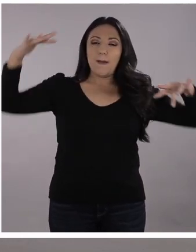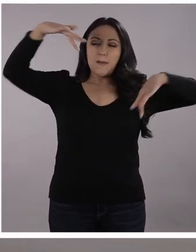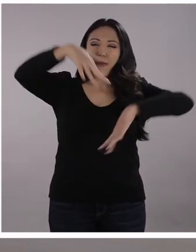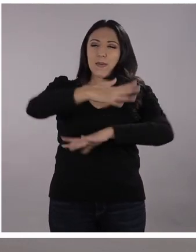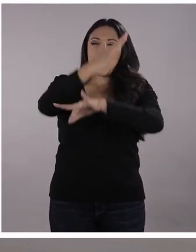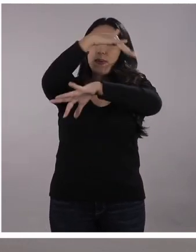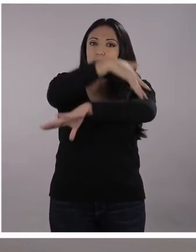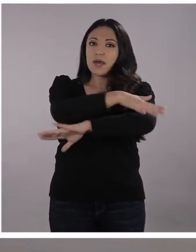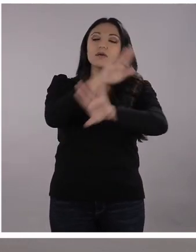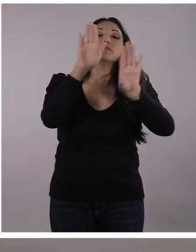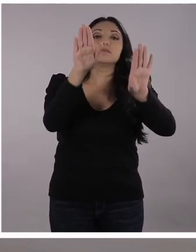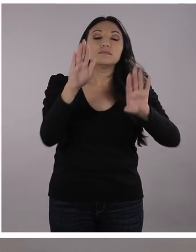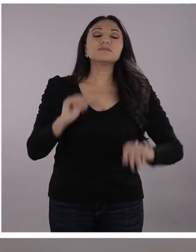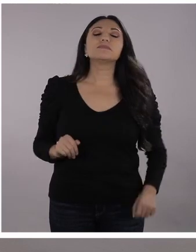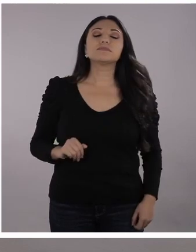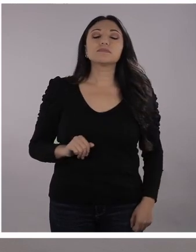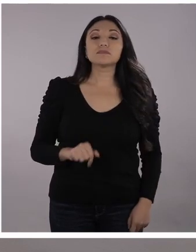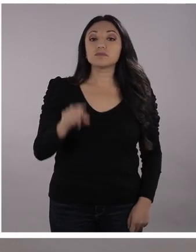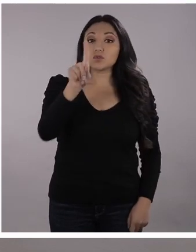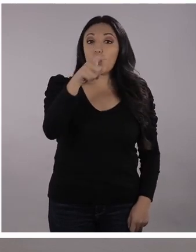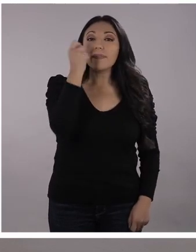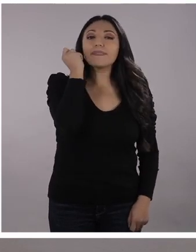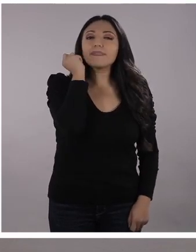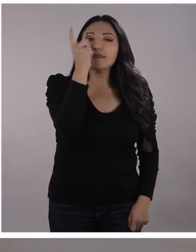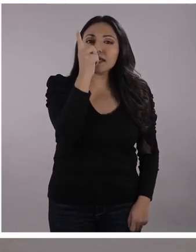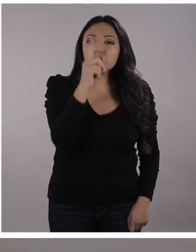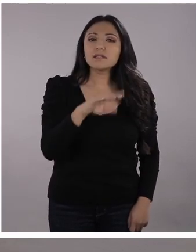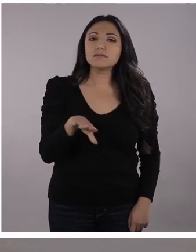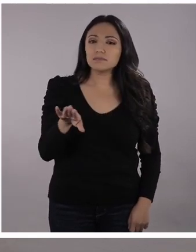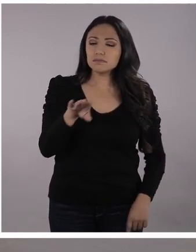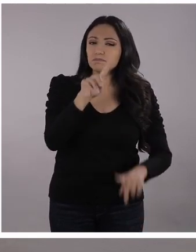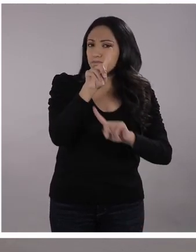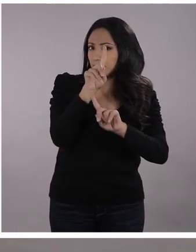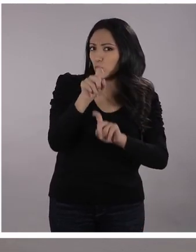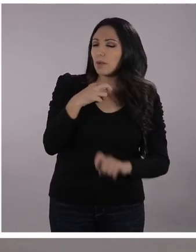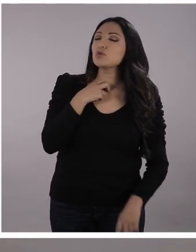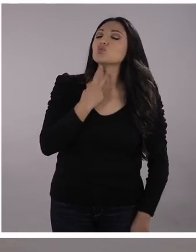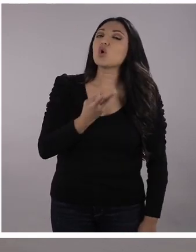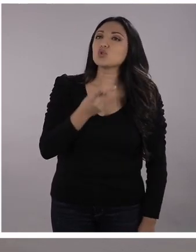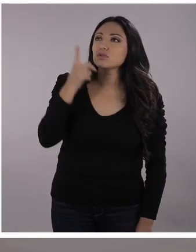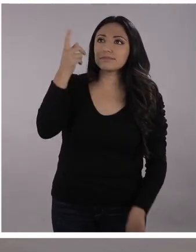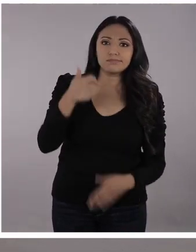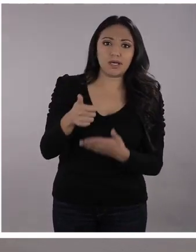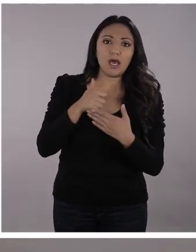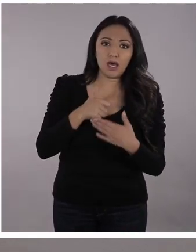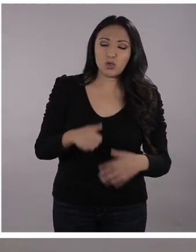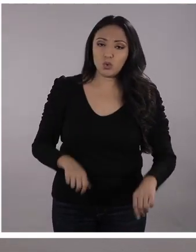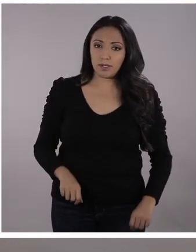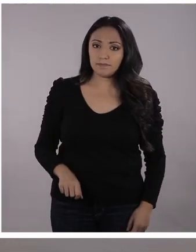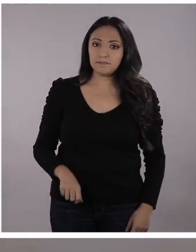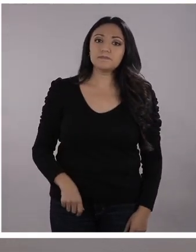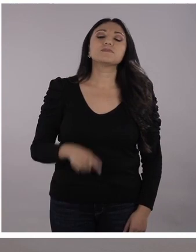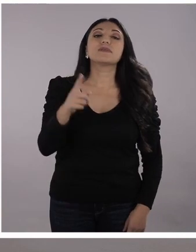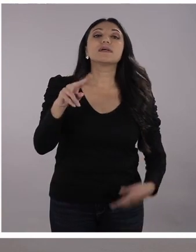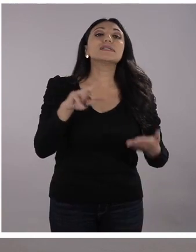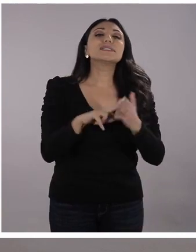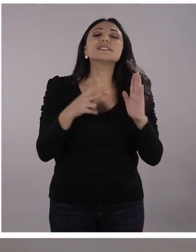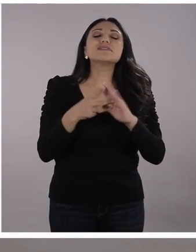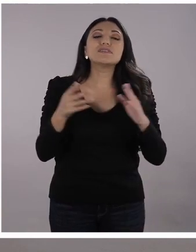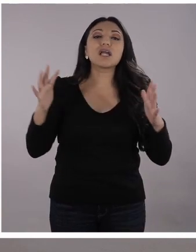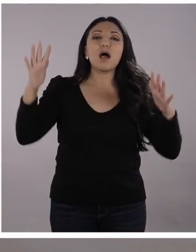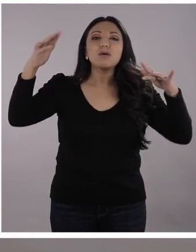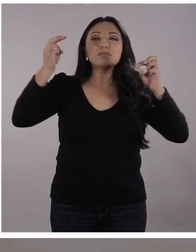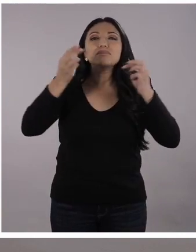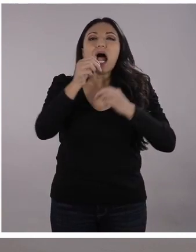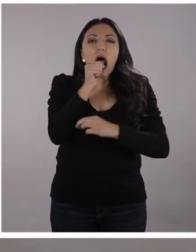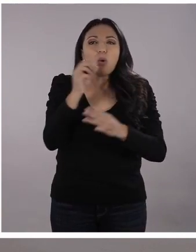Para ayudar a los chicos y chicas que están en casa a entender mejor el tema, ¿qué tal si le pedimos a Webster ayuda? Ok, ¿qué le pregunto, profe? ¿Qué son las